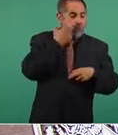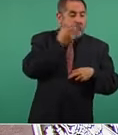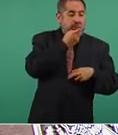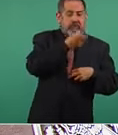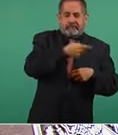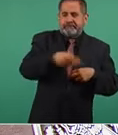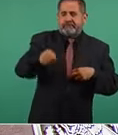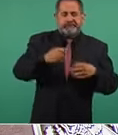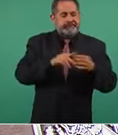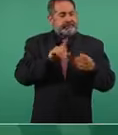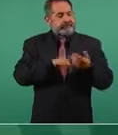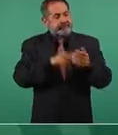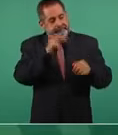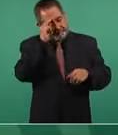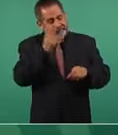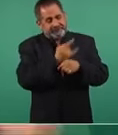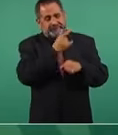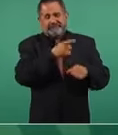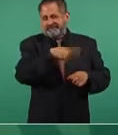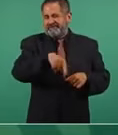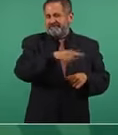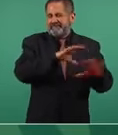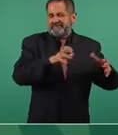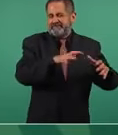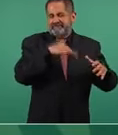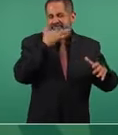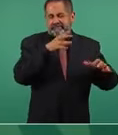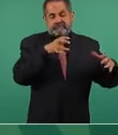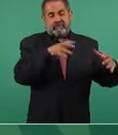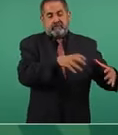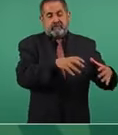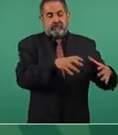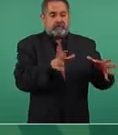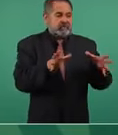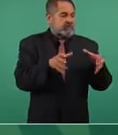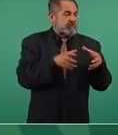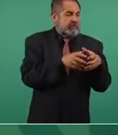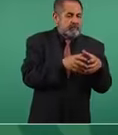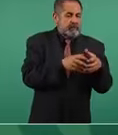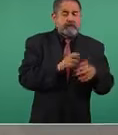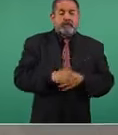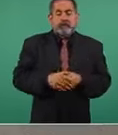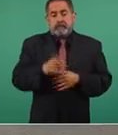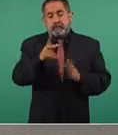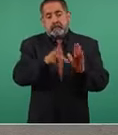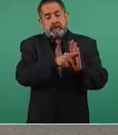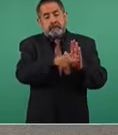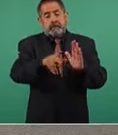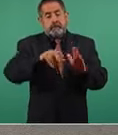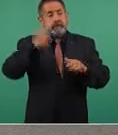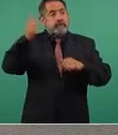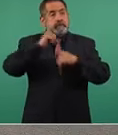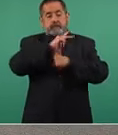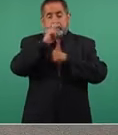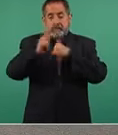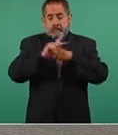orgánicos, ahí todos se agruparon y la prensa extranjera